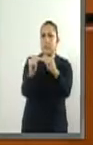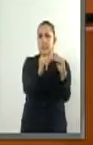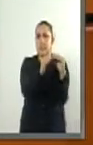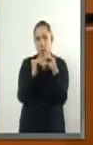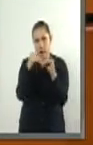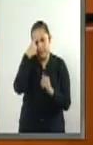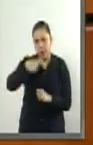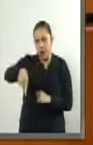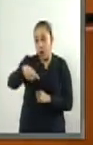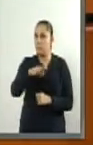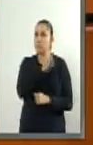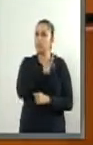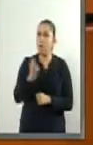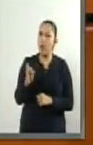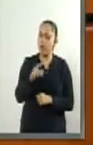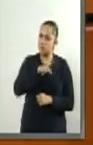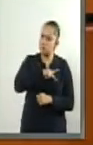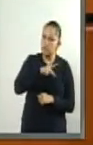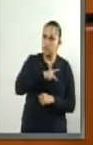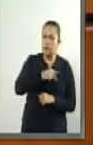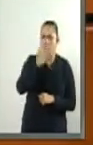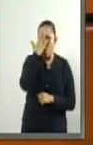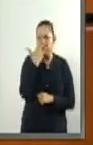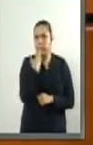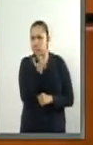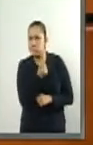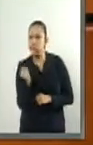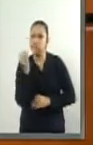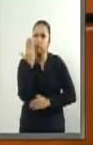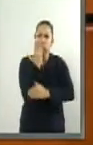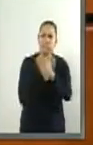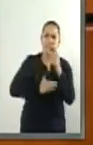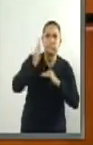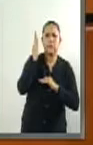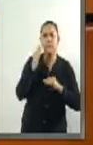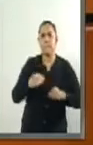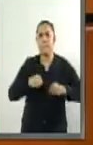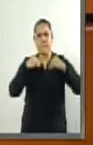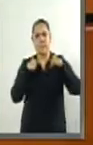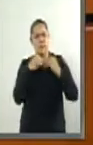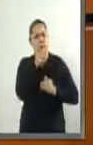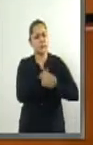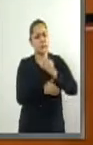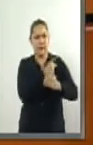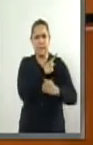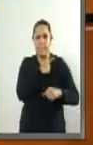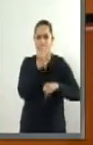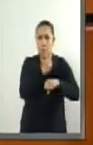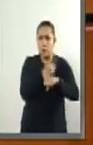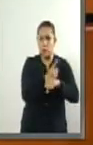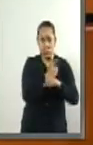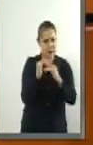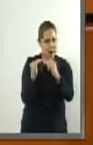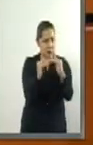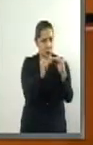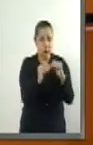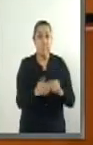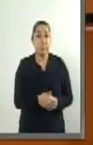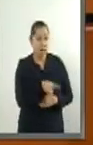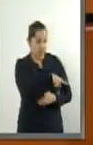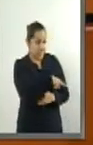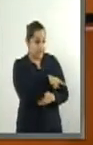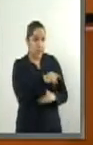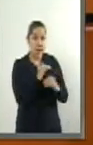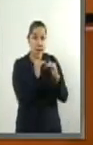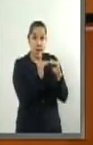potencial y se conviertan en artífices de una vida providente la igualdad procesal no se